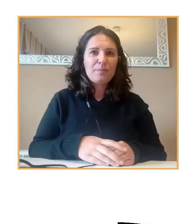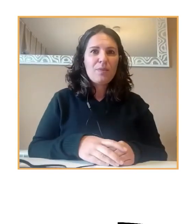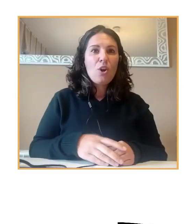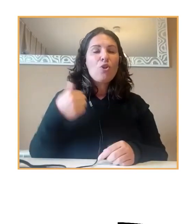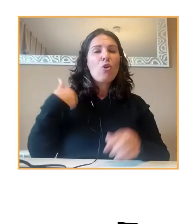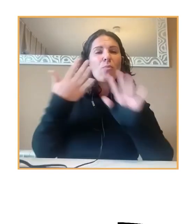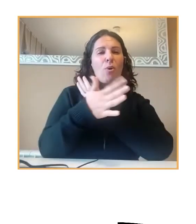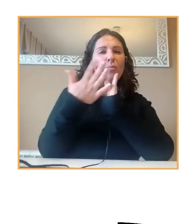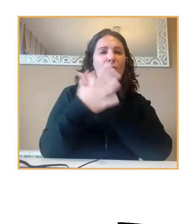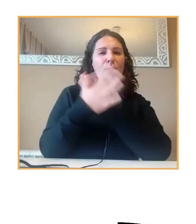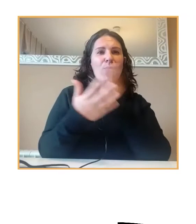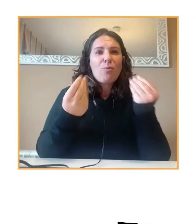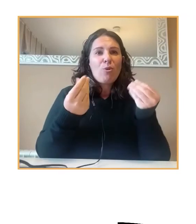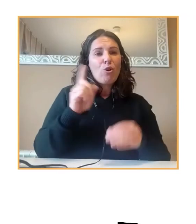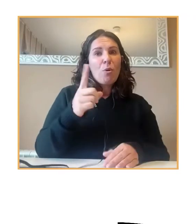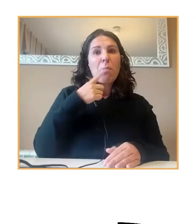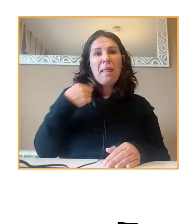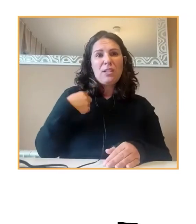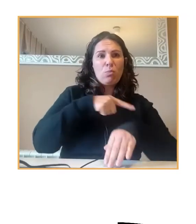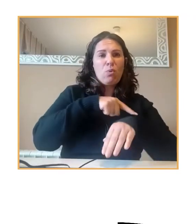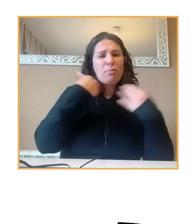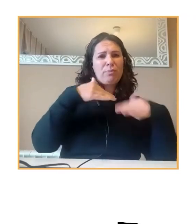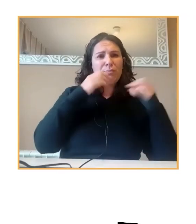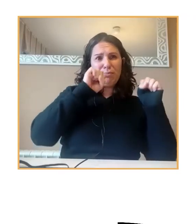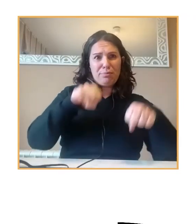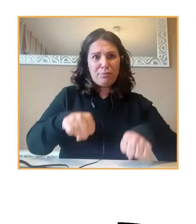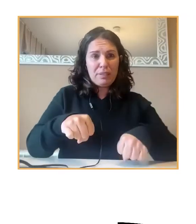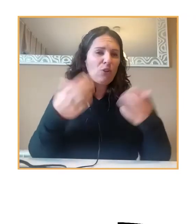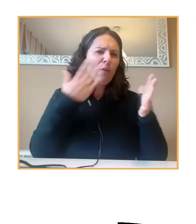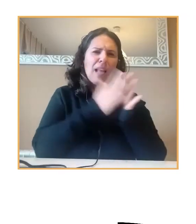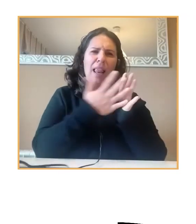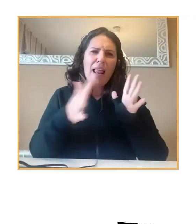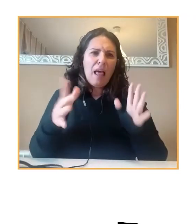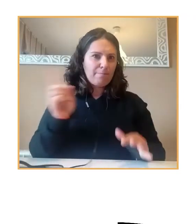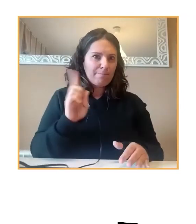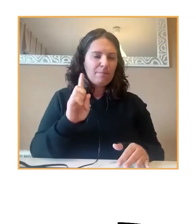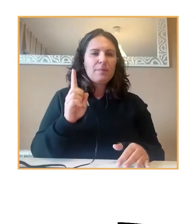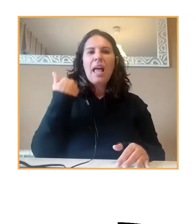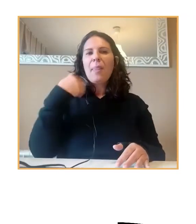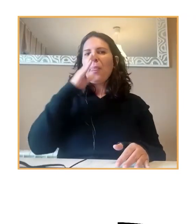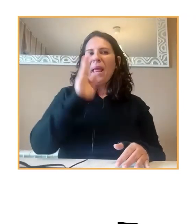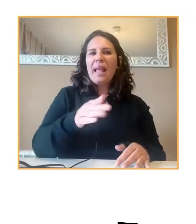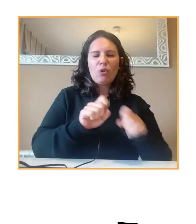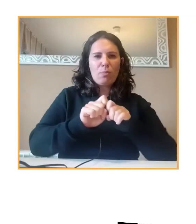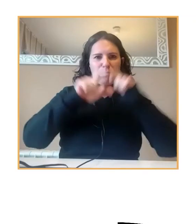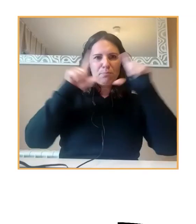porque ya me han dicho que vamos con retraso. Así que paso a compartir la pantalla.